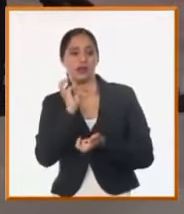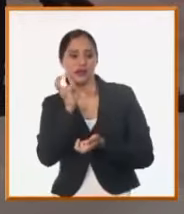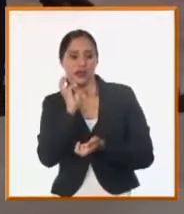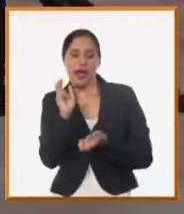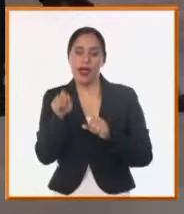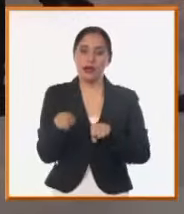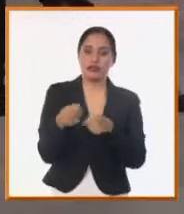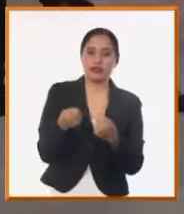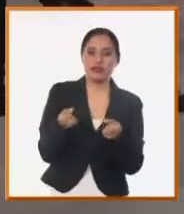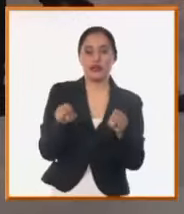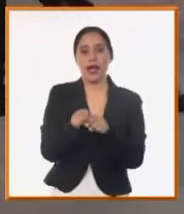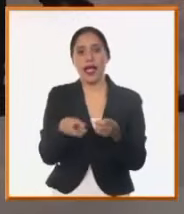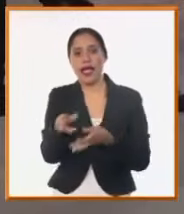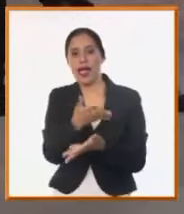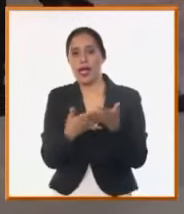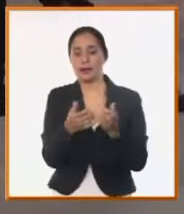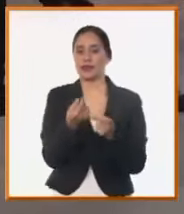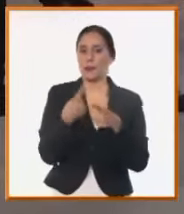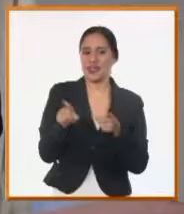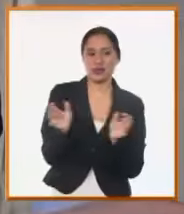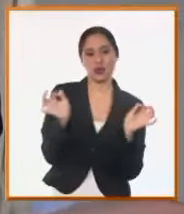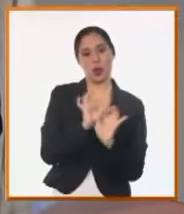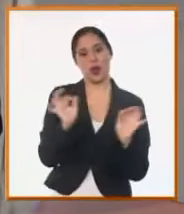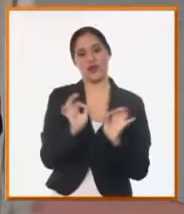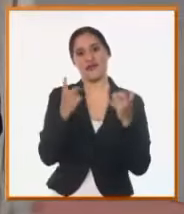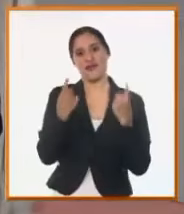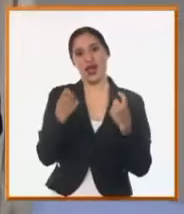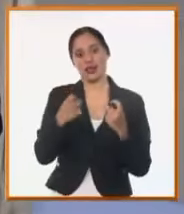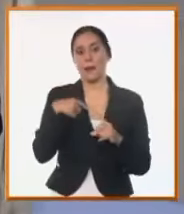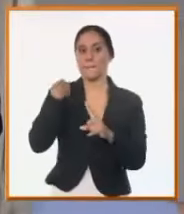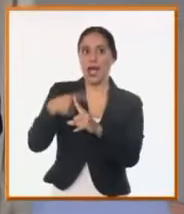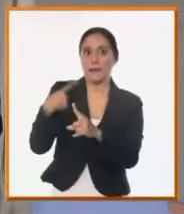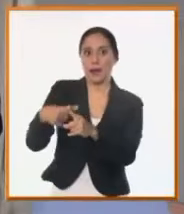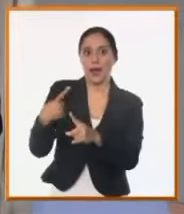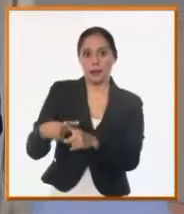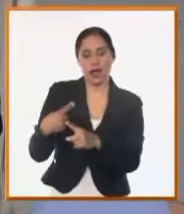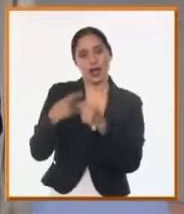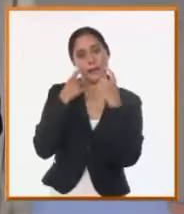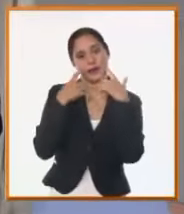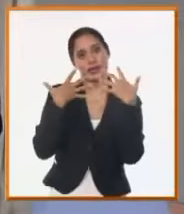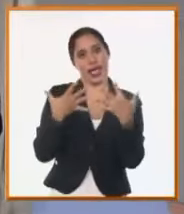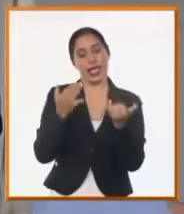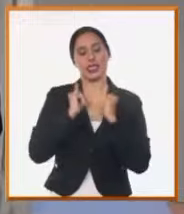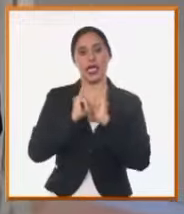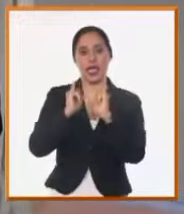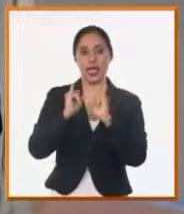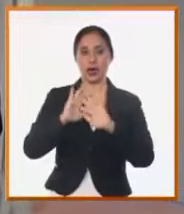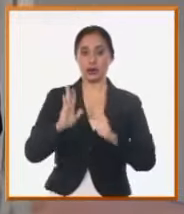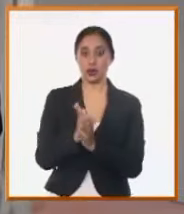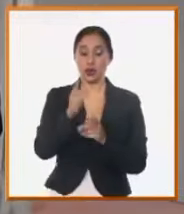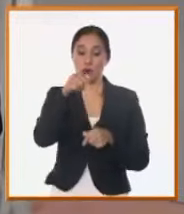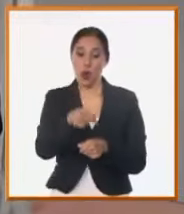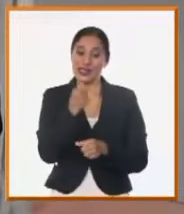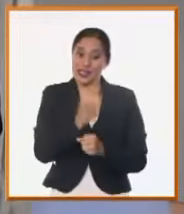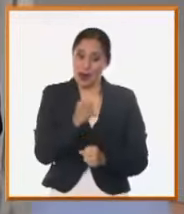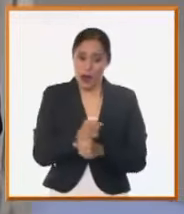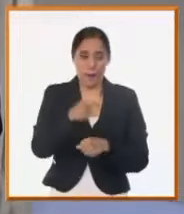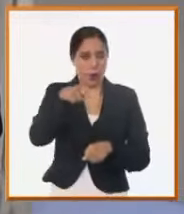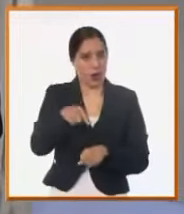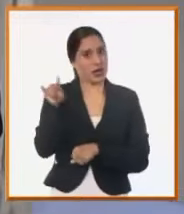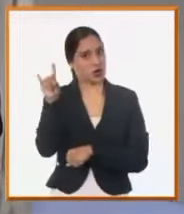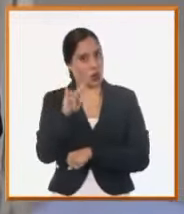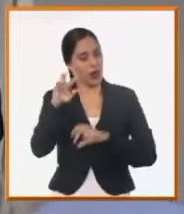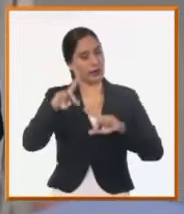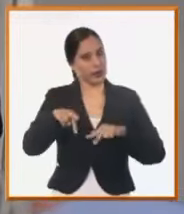parece que es insuficiente todavía porque ahí hoy uno de los municipios más beneficiados en que estamos trabajando en este momento es Trinidad y repito, nueve equipos